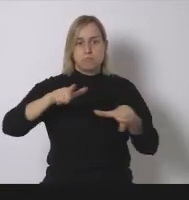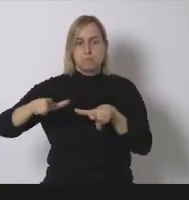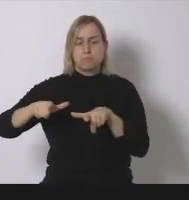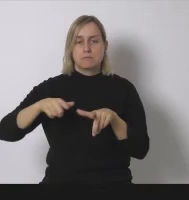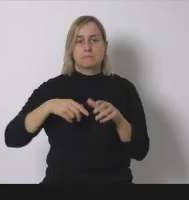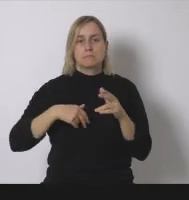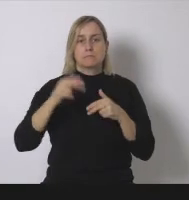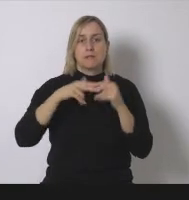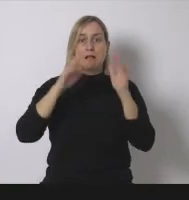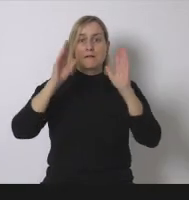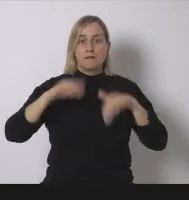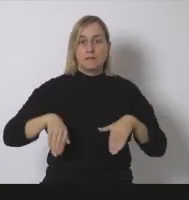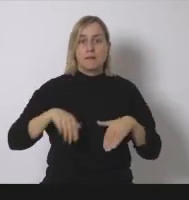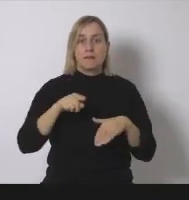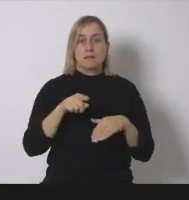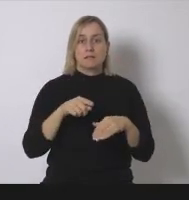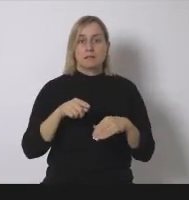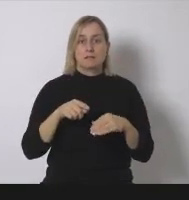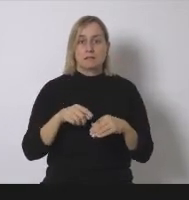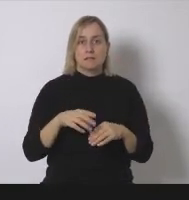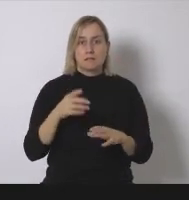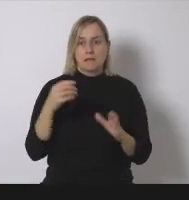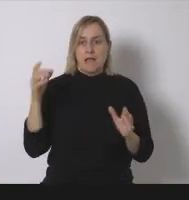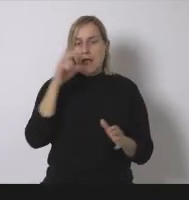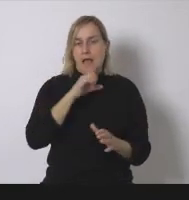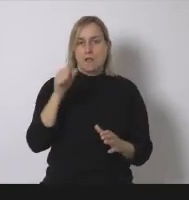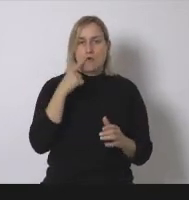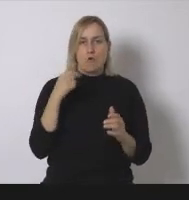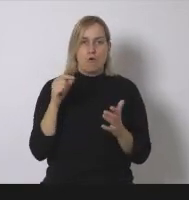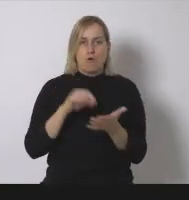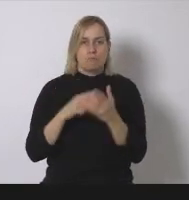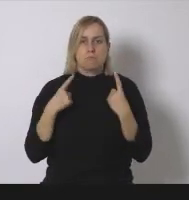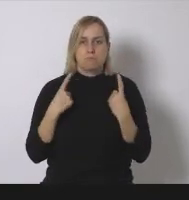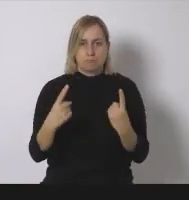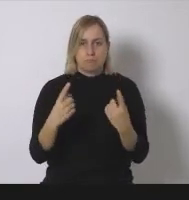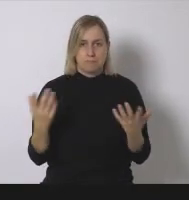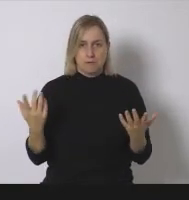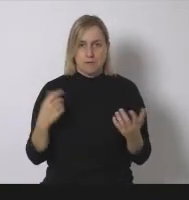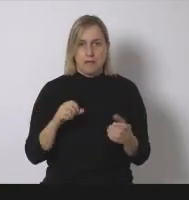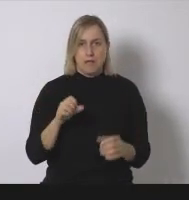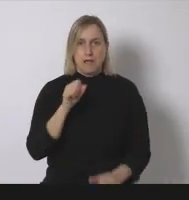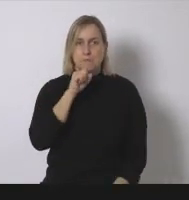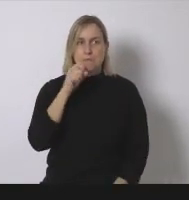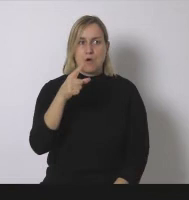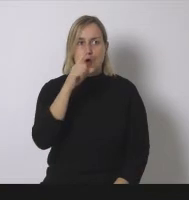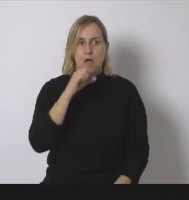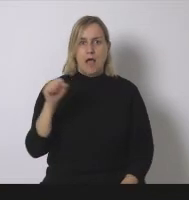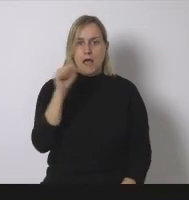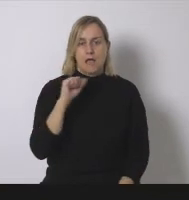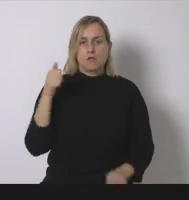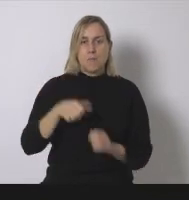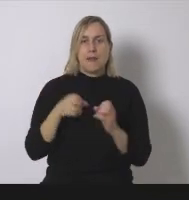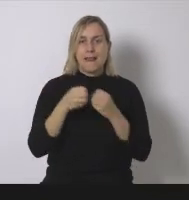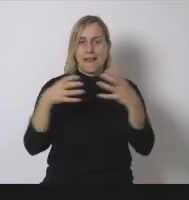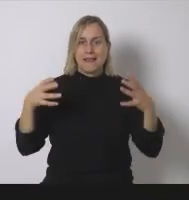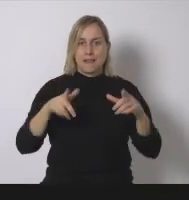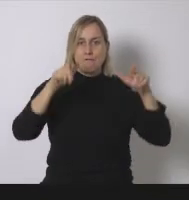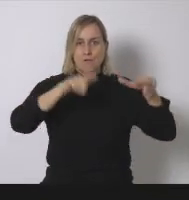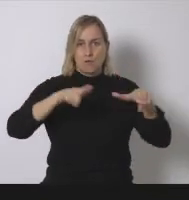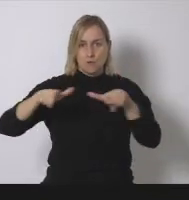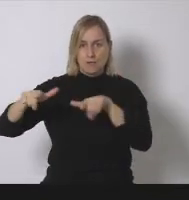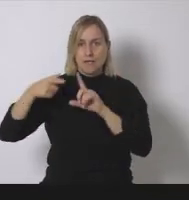absoluto fue el mejor año de la historia para la energía fotovoltaica en España sin embargo en Cataluña solo se capturaron